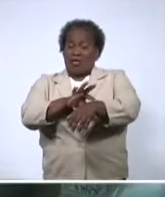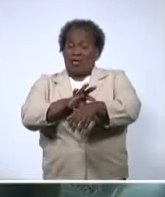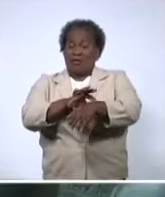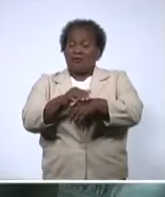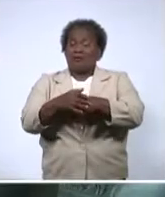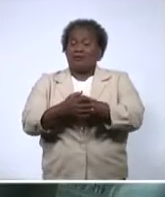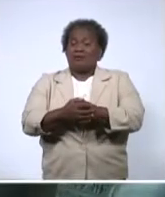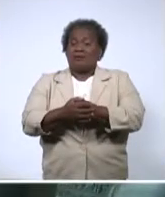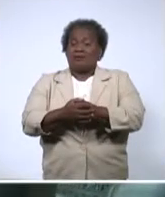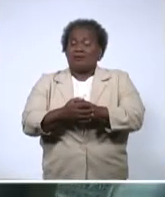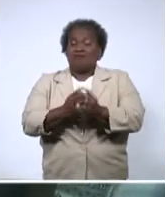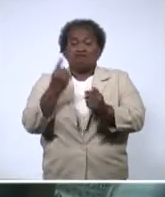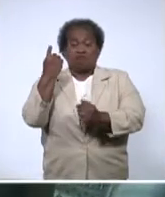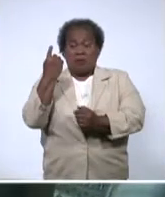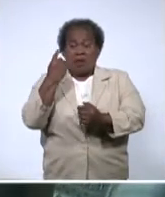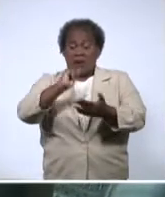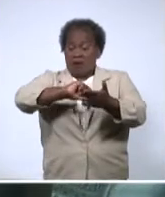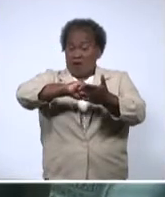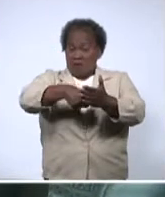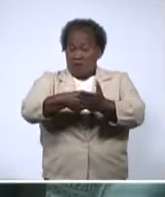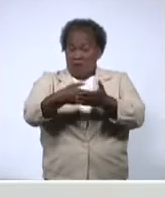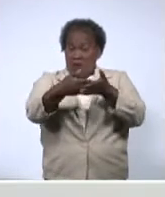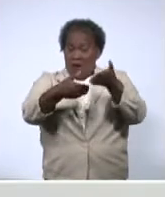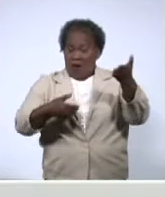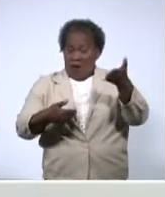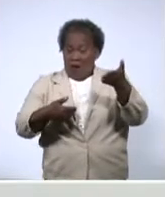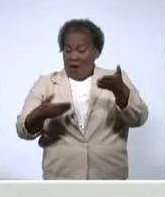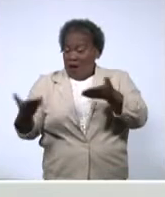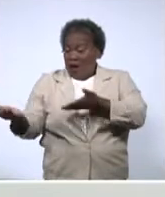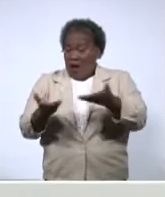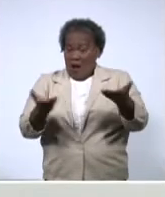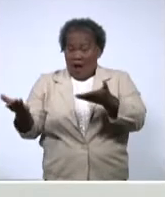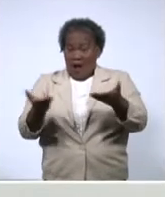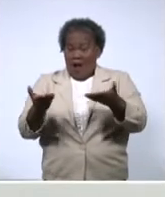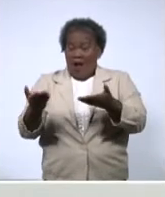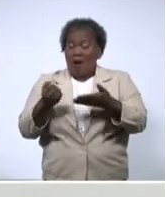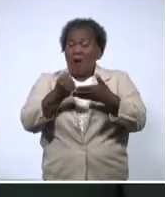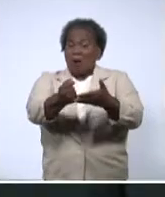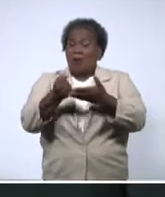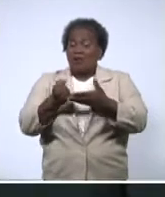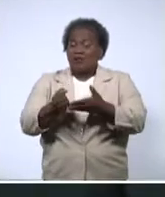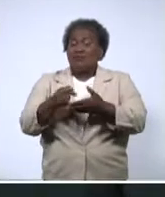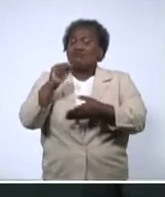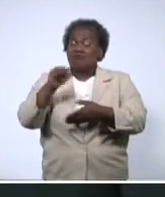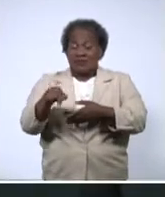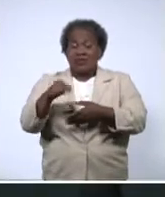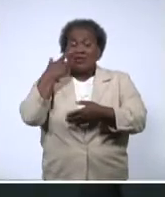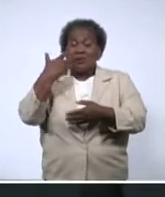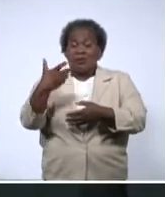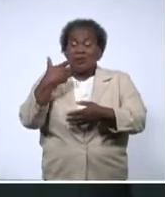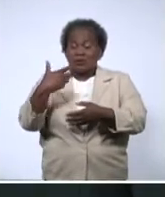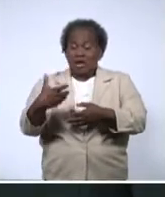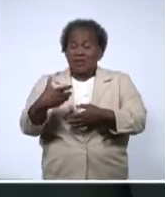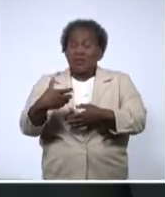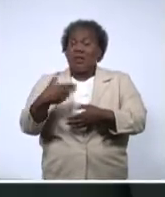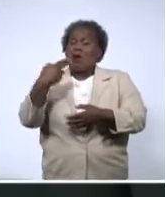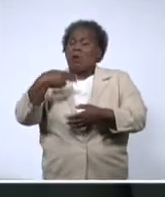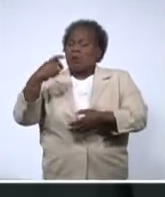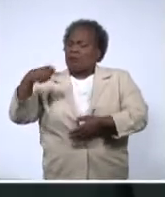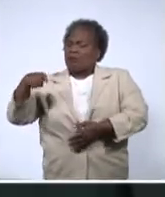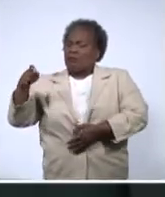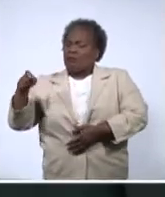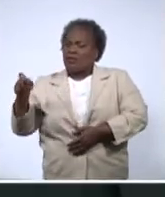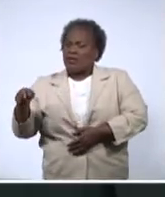Por primera vez se firma este memorando de cooperación entre ambas naciones, el cual desempeña un papel significativo de carácter humanitario